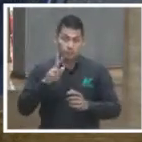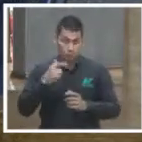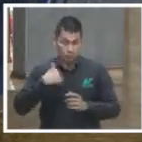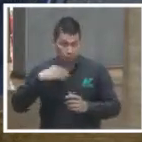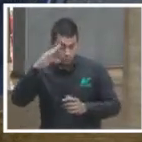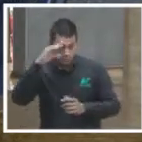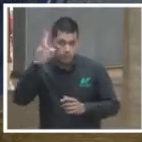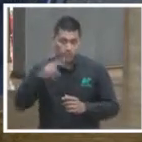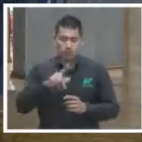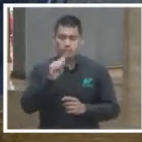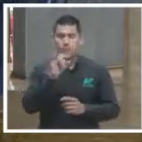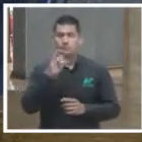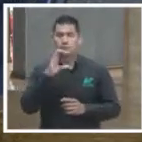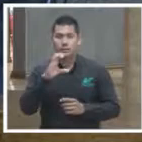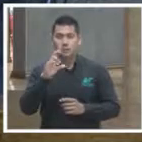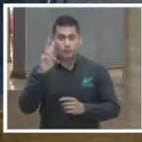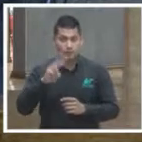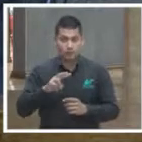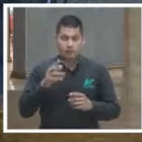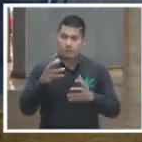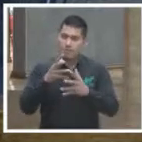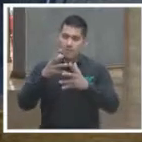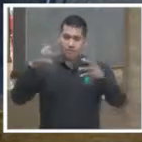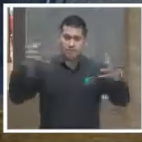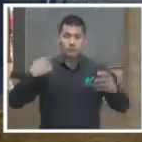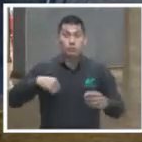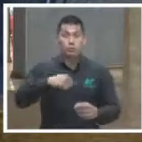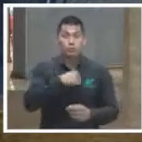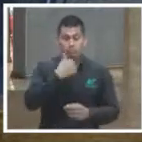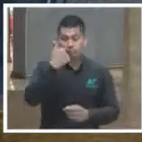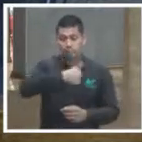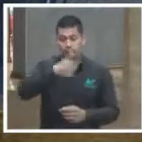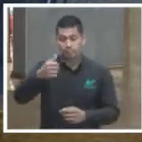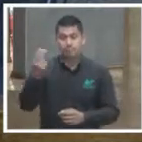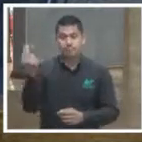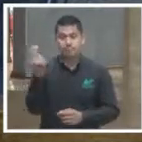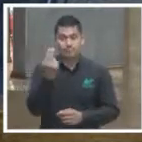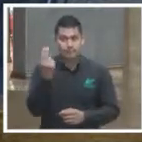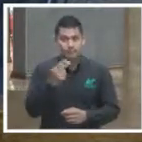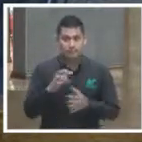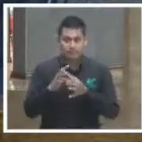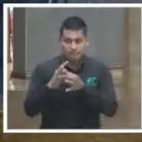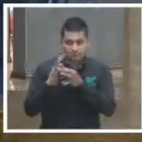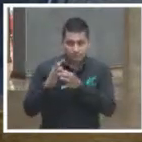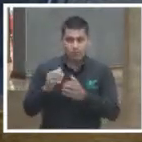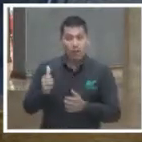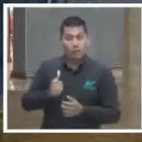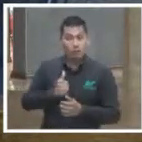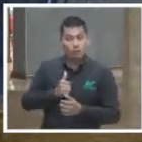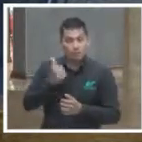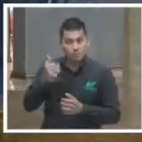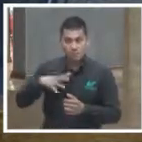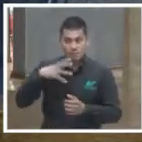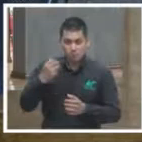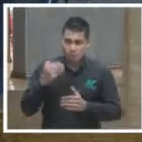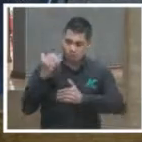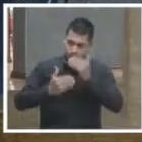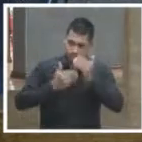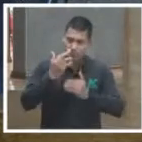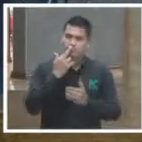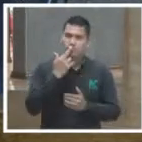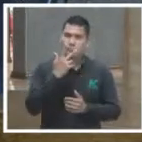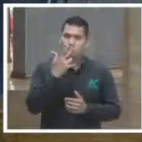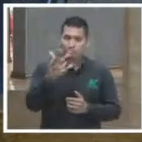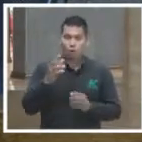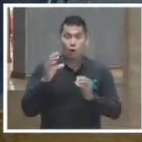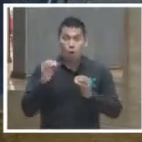para la democracia es enorme. De nosotros depende justamente el que lo aprovechemos o el que lo